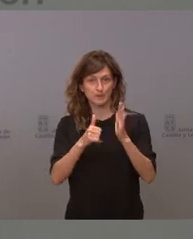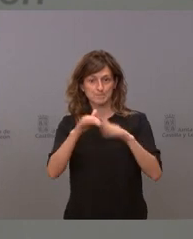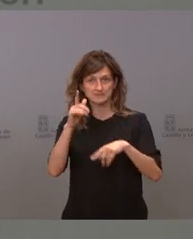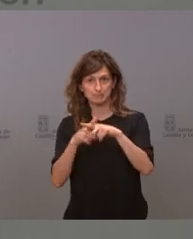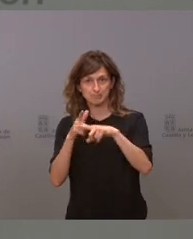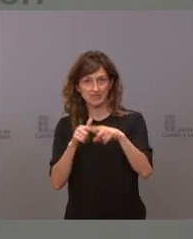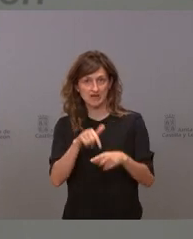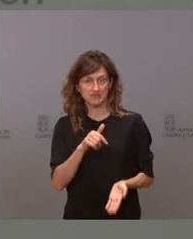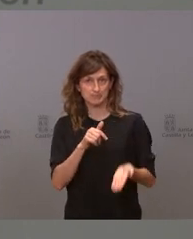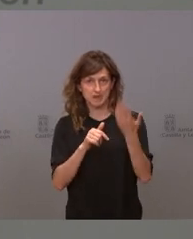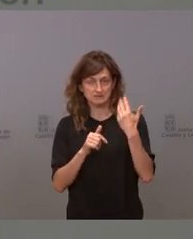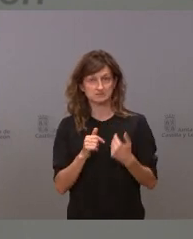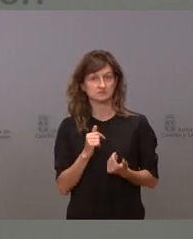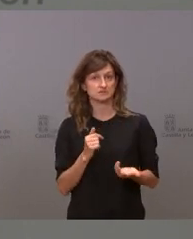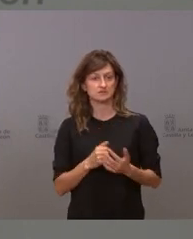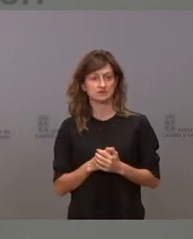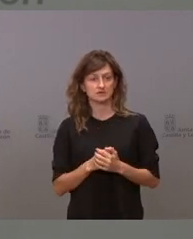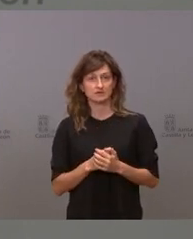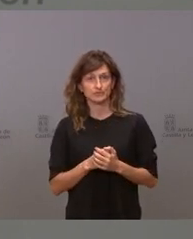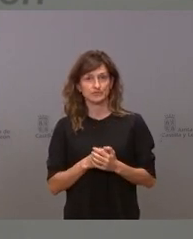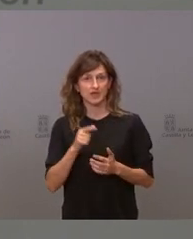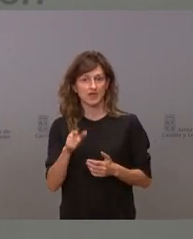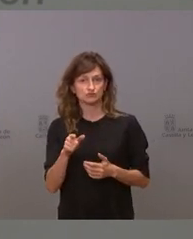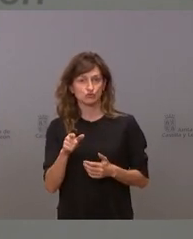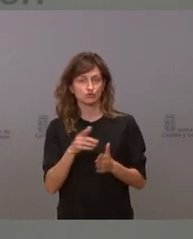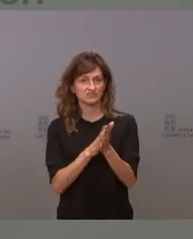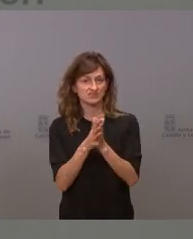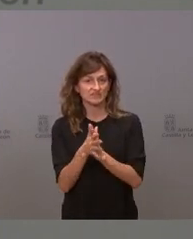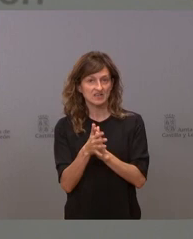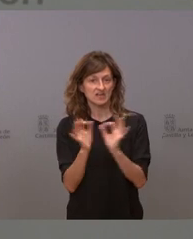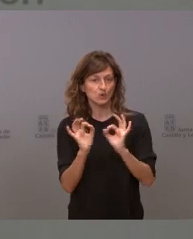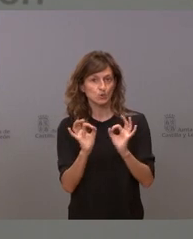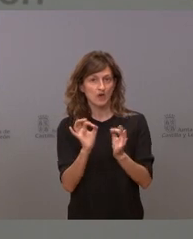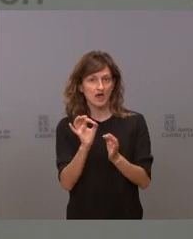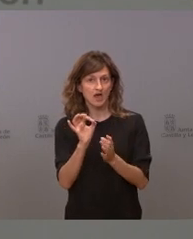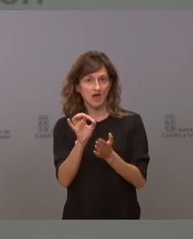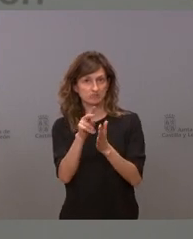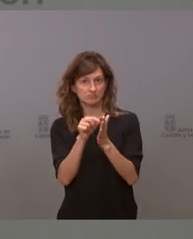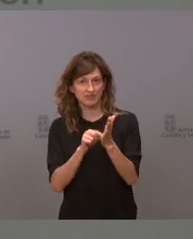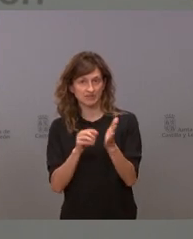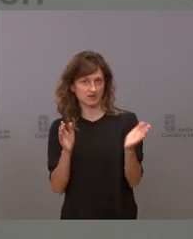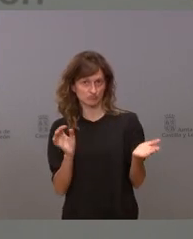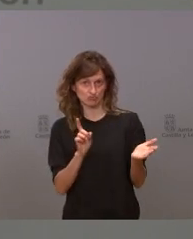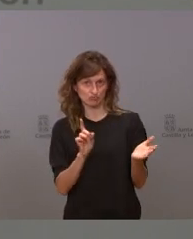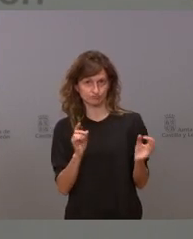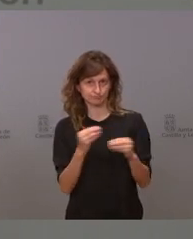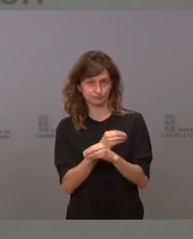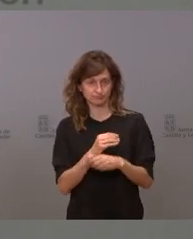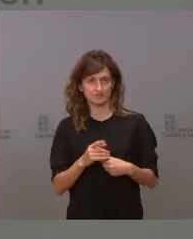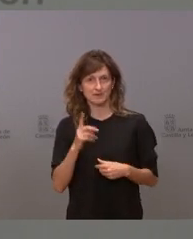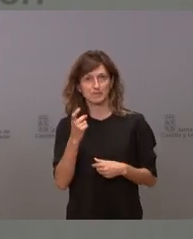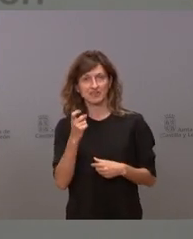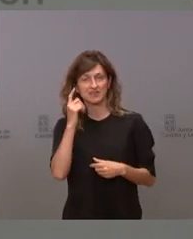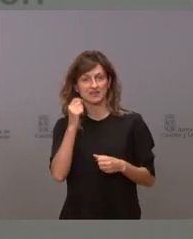media eso no es exactamente lo que yo entiendo por no tomar ninguna medida porque me parecería un poco falto de